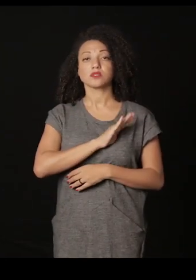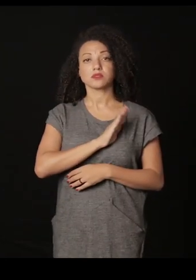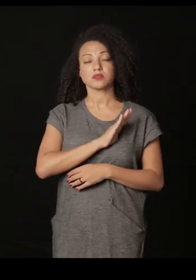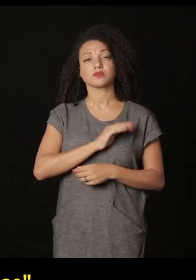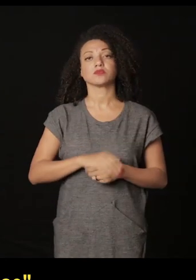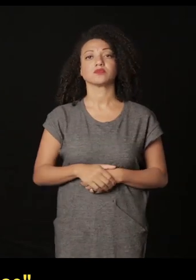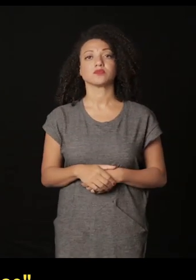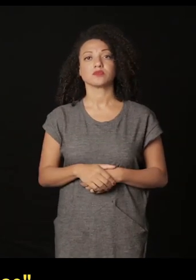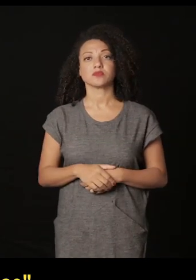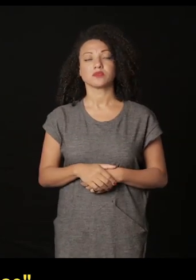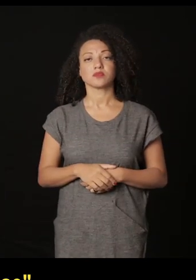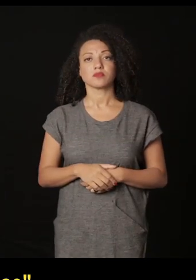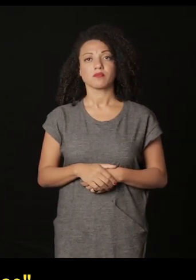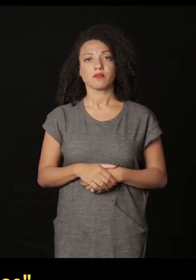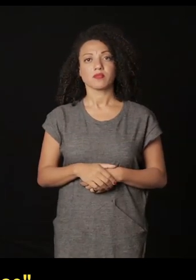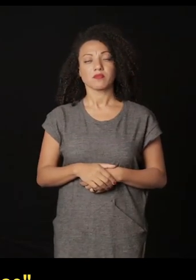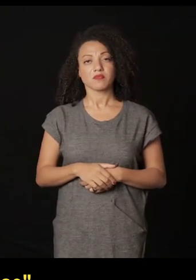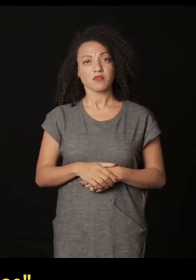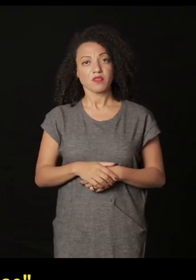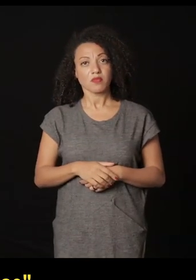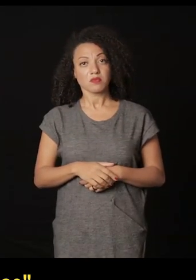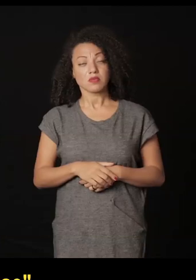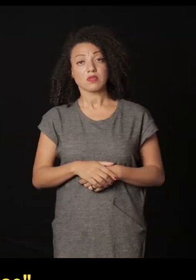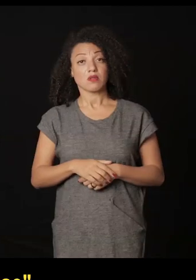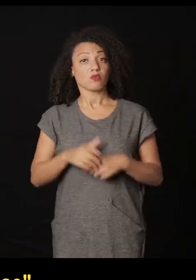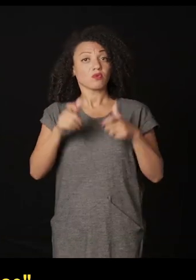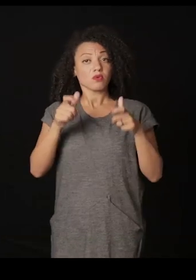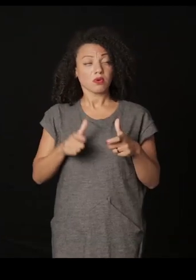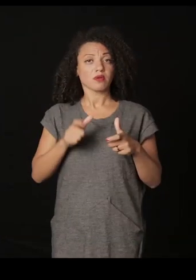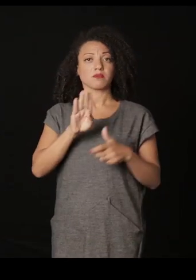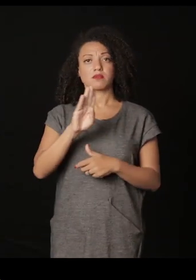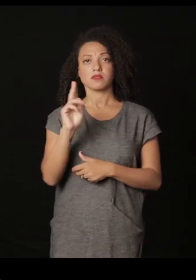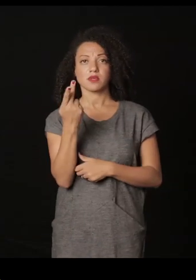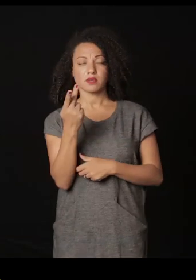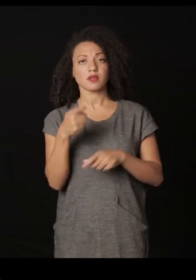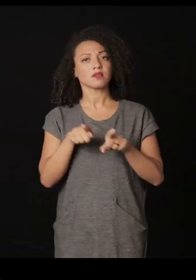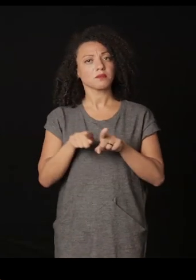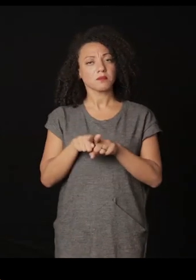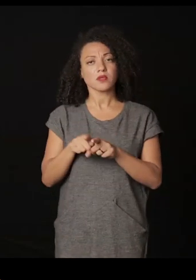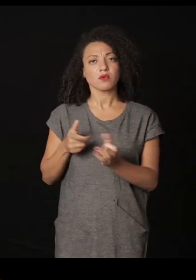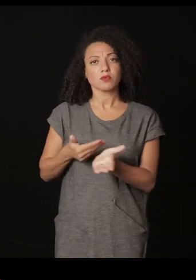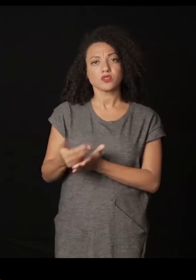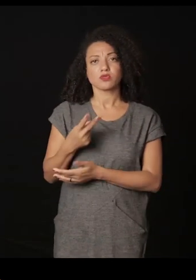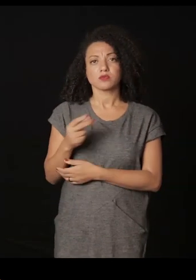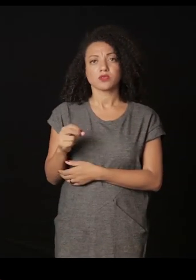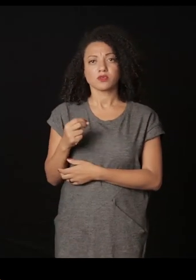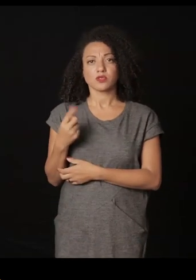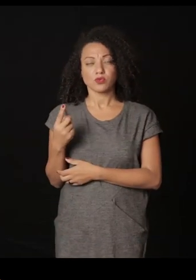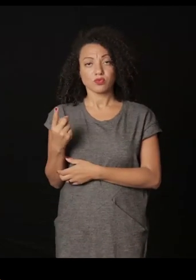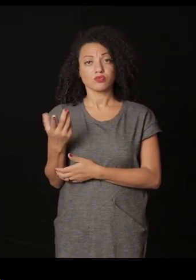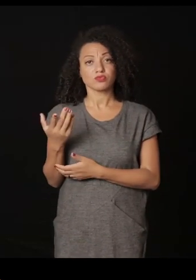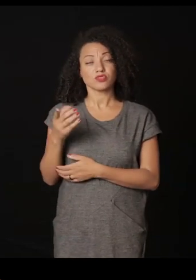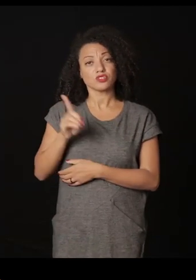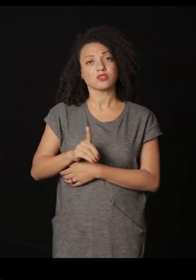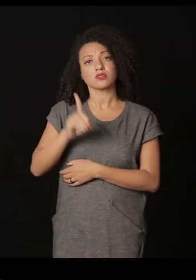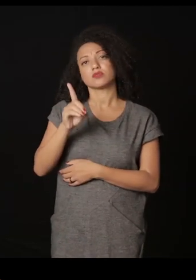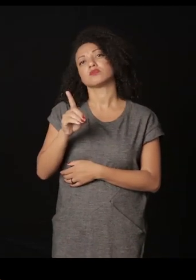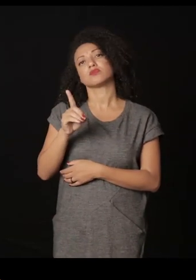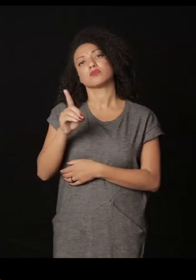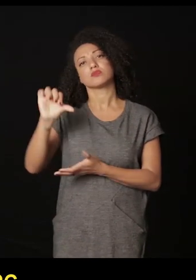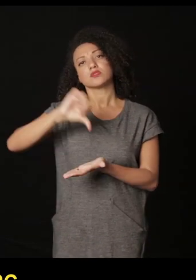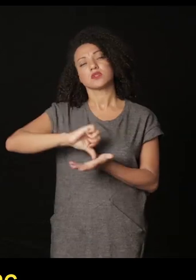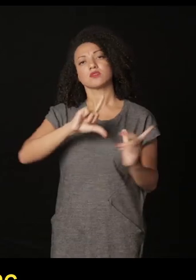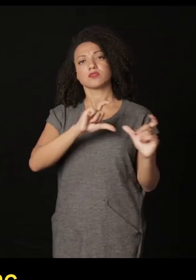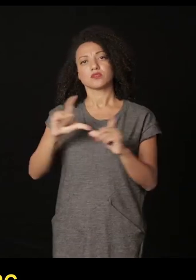segue, se ver o que quisesse, en Belo Horizonte, e desde 2001, director do Centro da Fotografía de